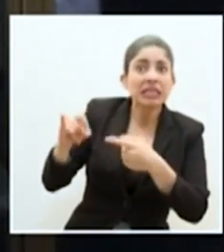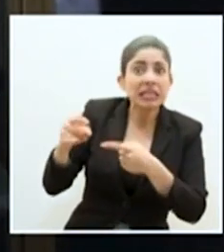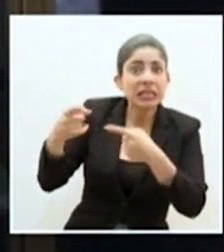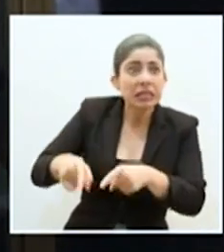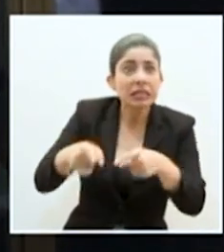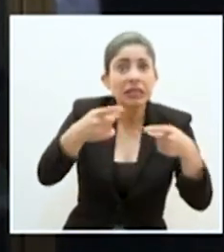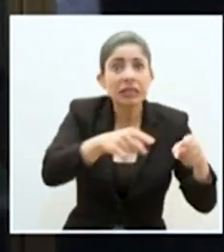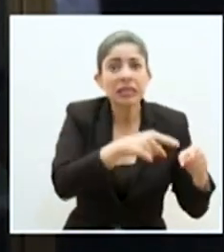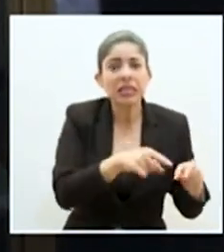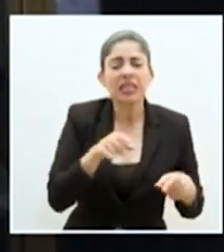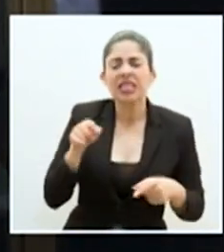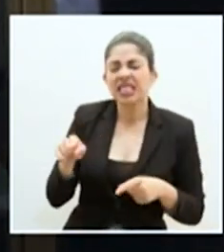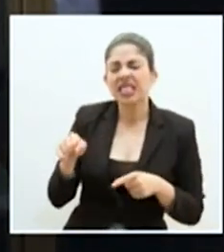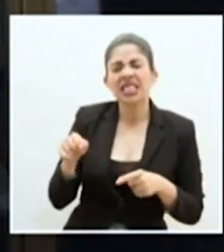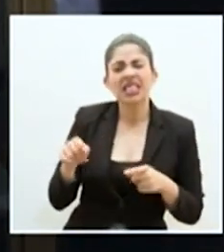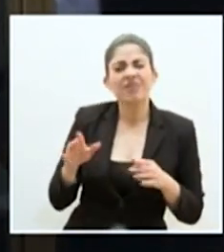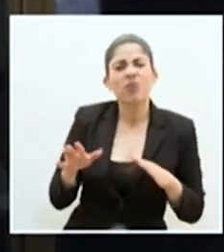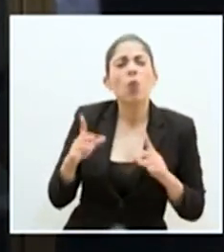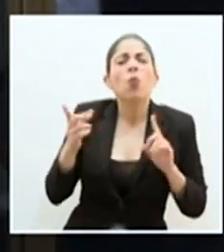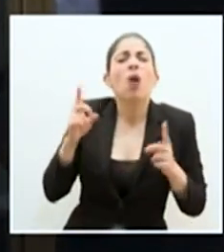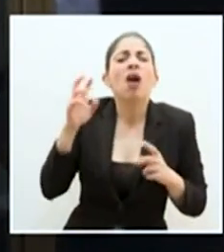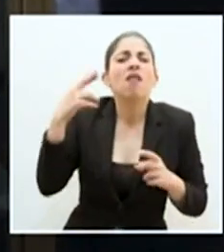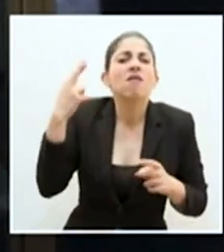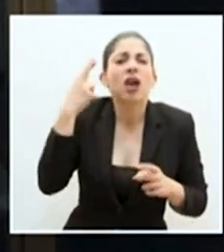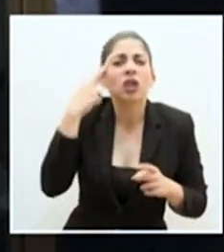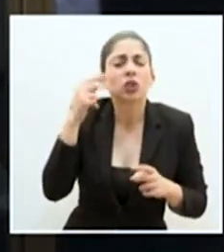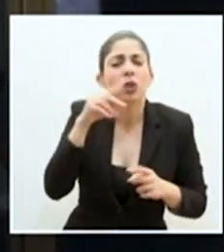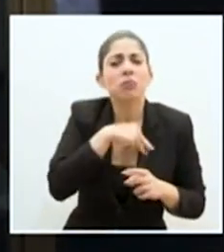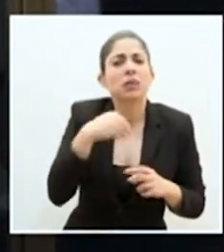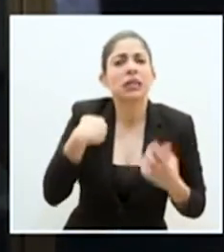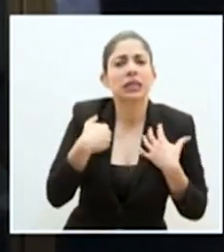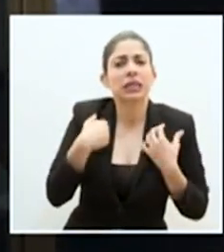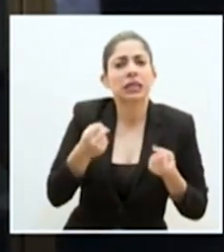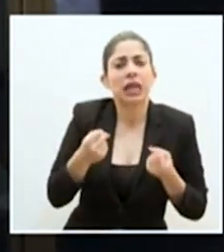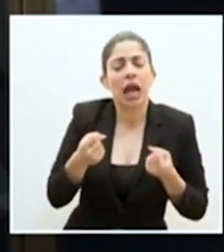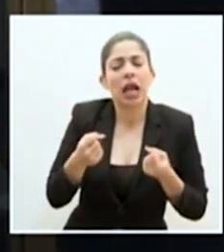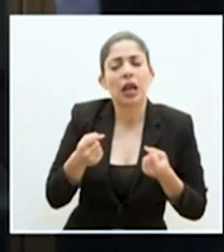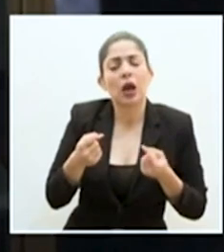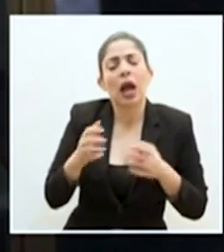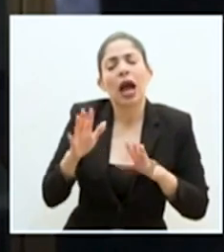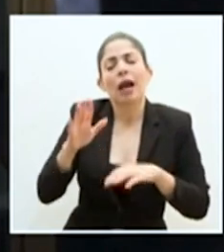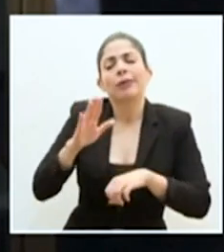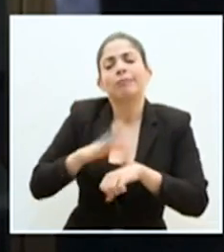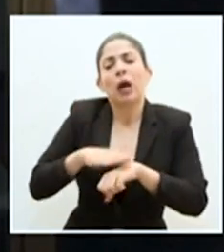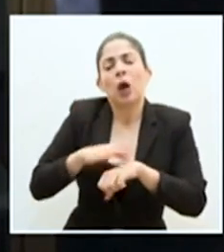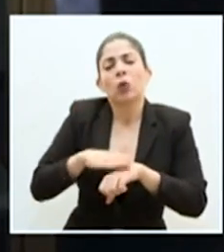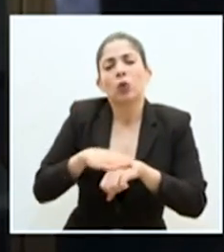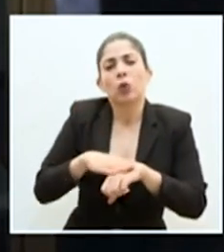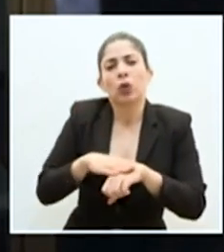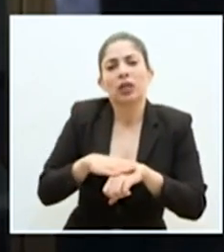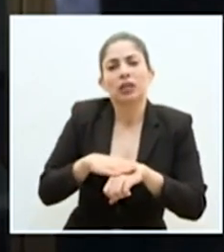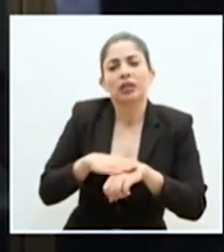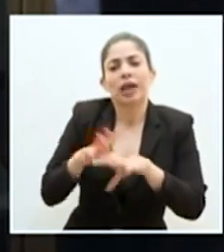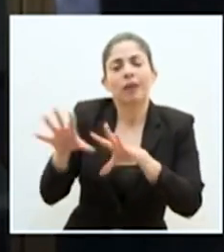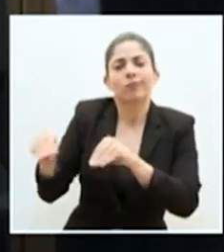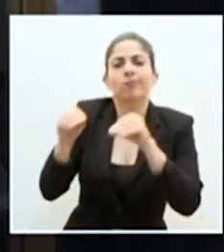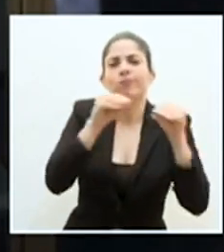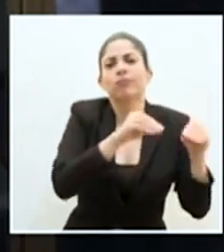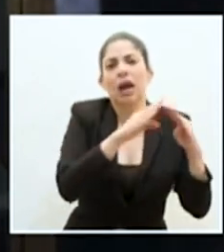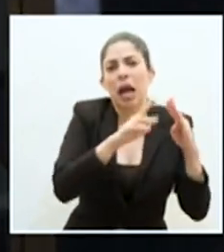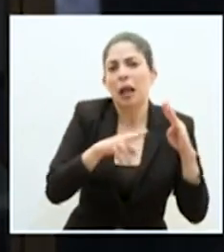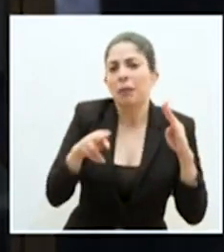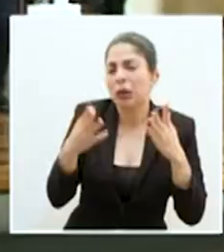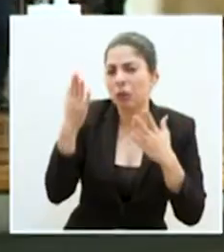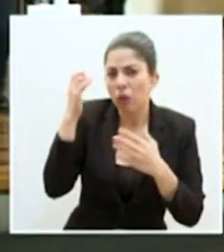¿Cuál fue la razón o la consideración que hizo el Ministerio de Salud para autorizar de alguna forma este traslado? Muchas